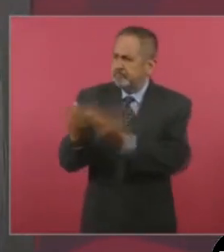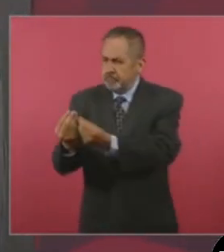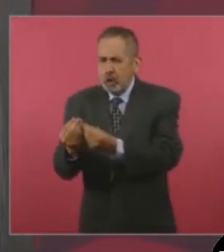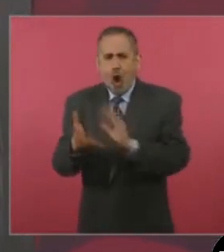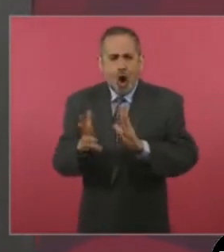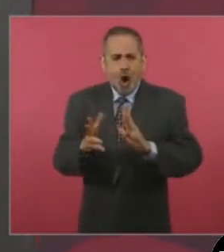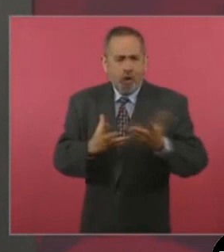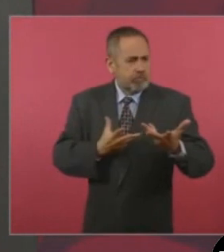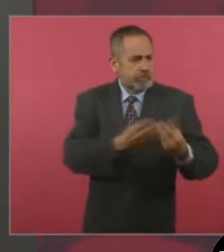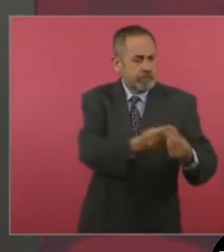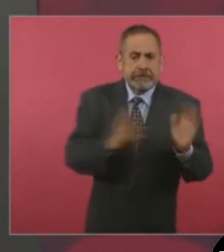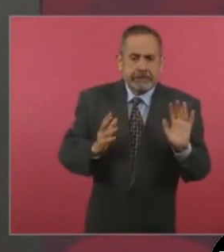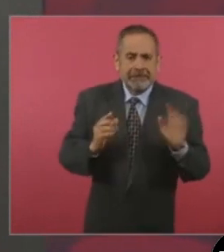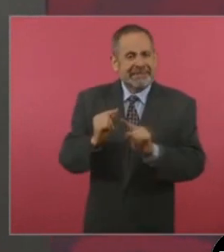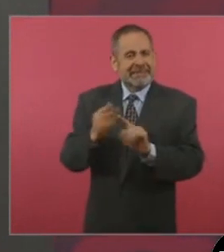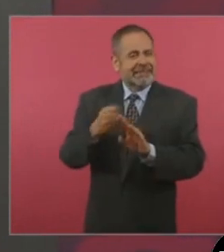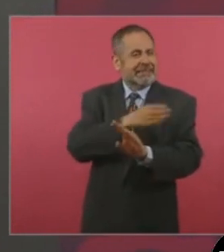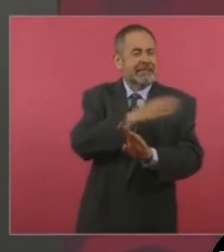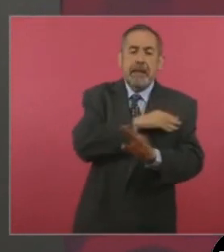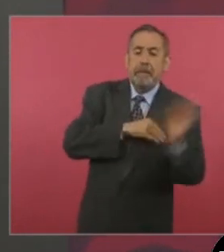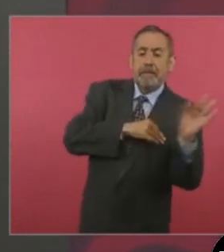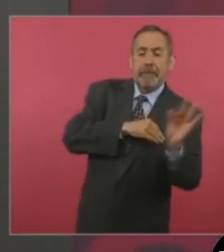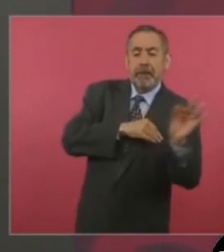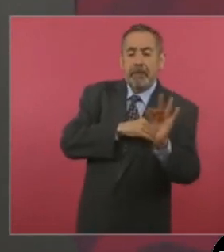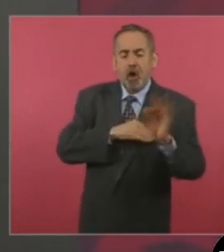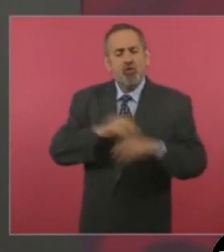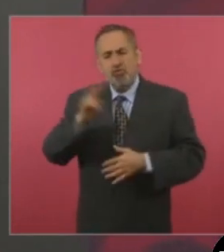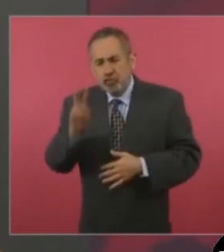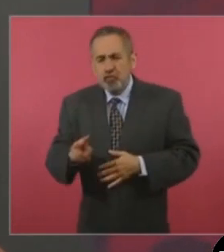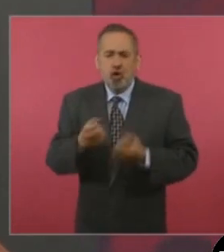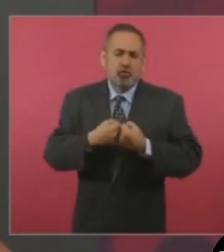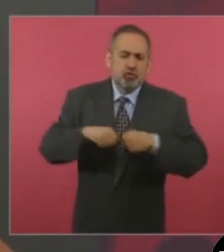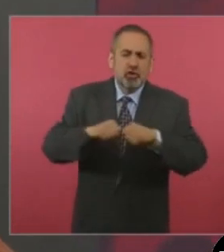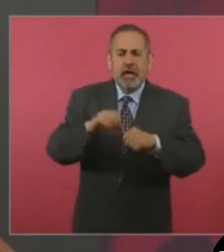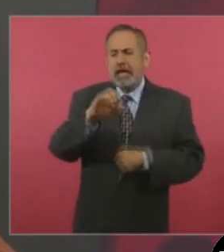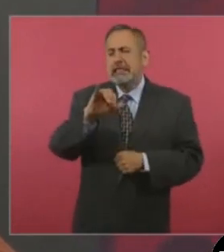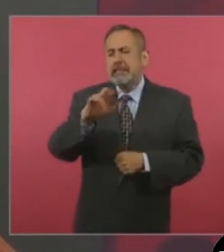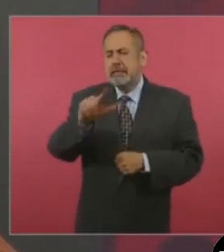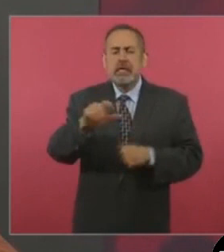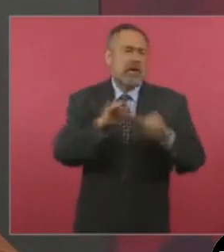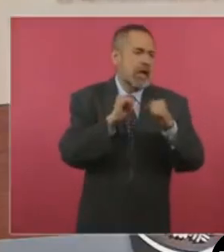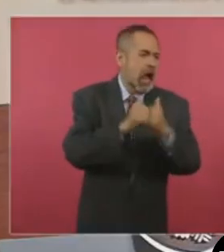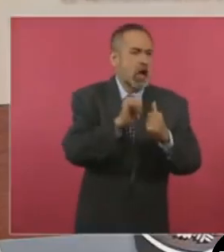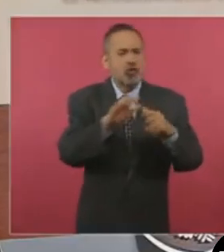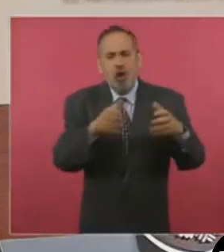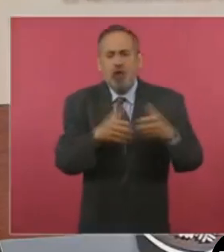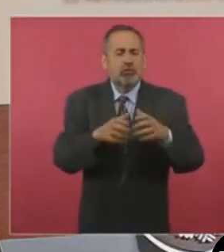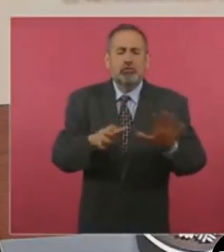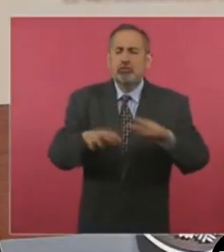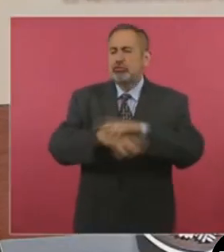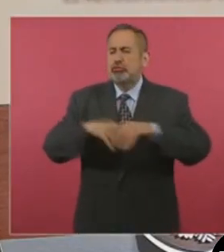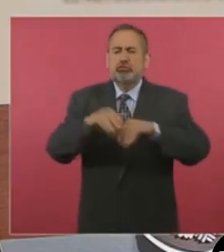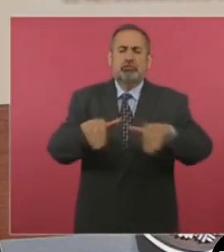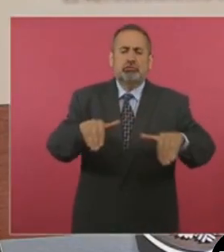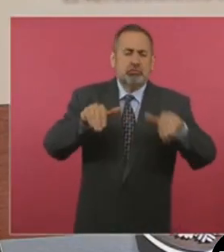en los últimos tiempos de la llamada sociedad de civil, de los